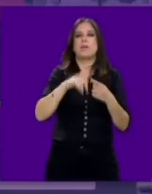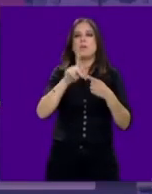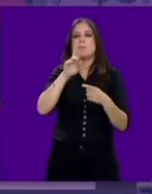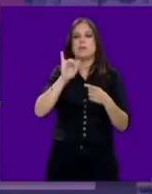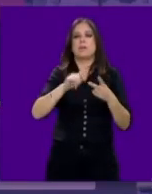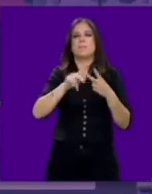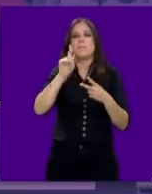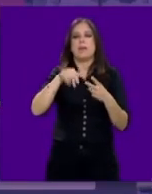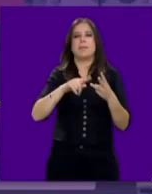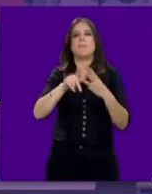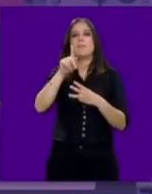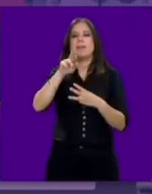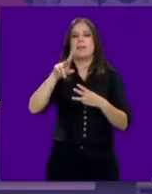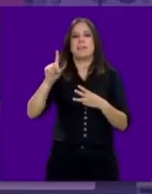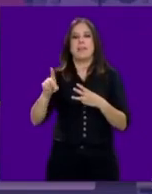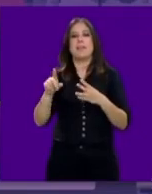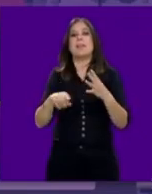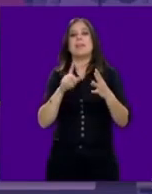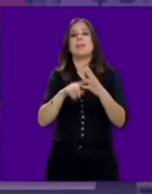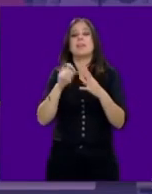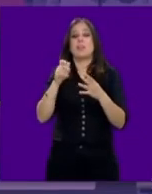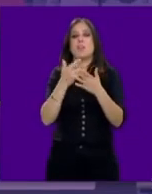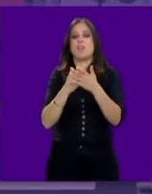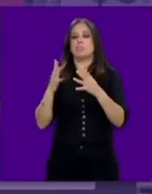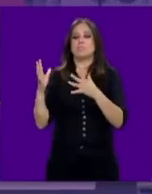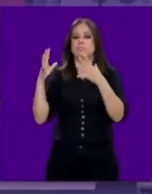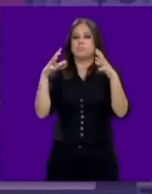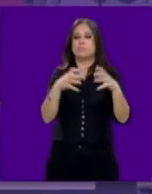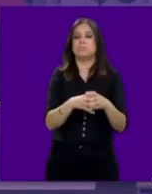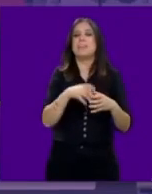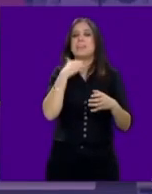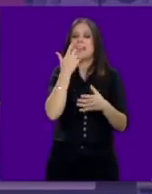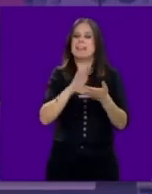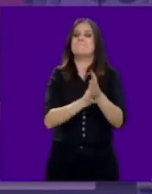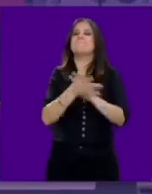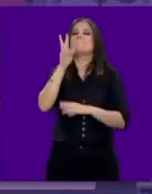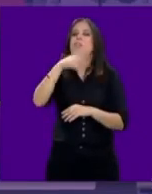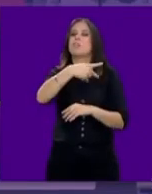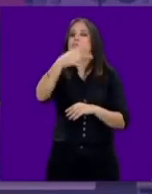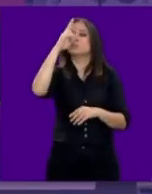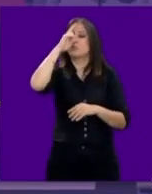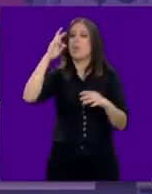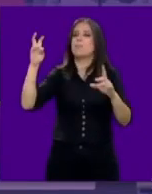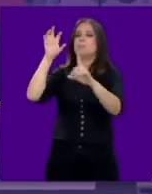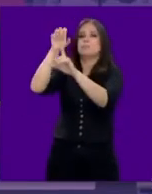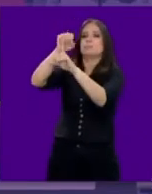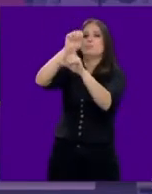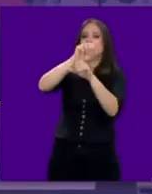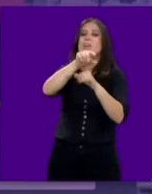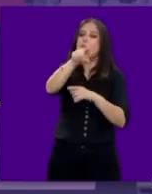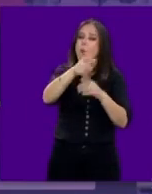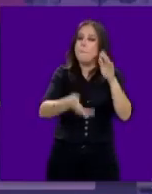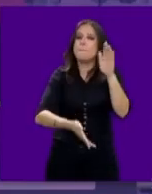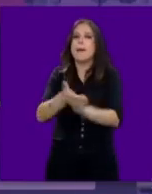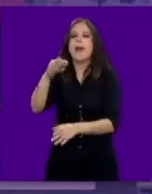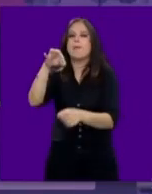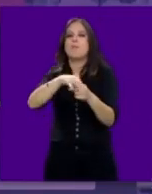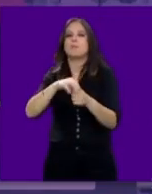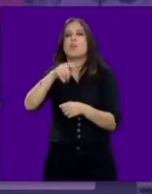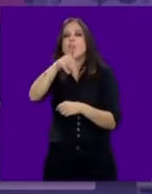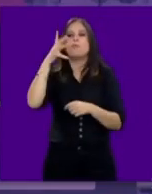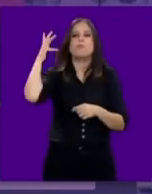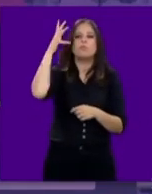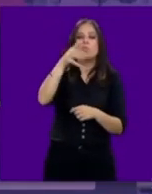PRI, el PRD y la Marea Rosa queremos hacer realidad tus sueños y tus aspiraciones. Sal a votar por tu